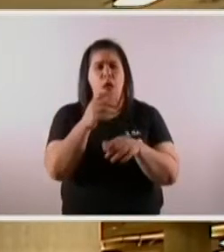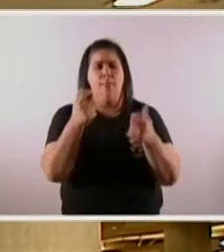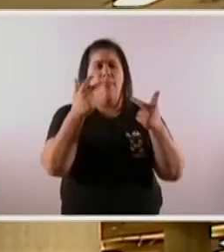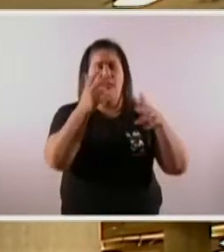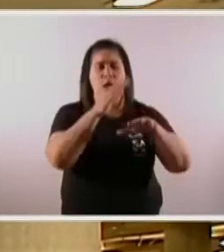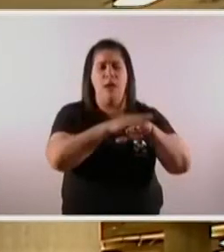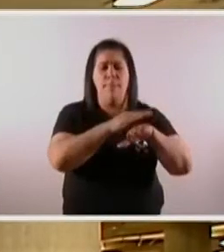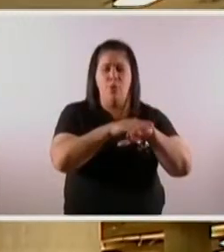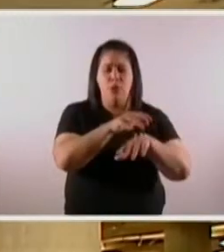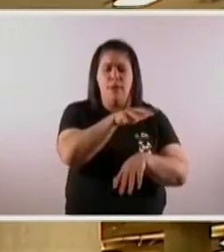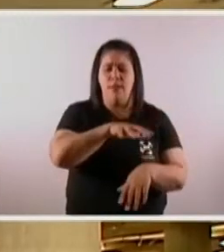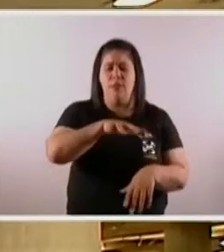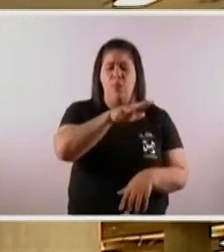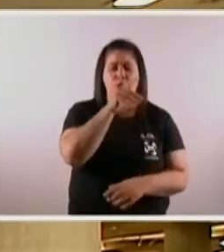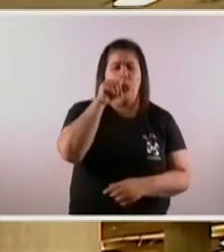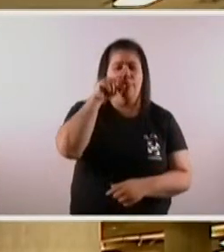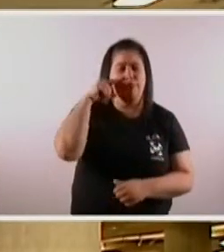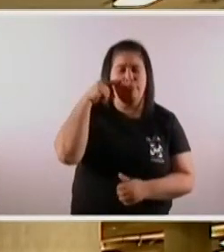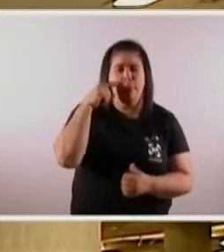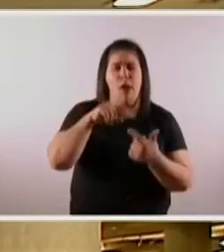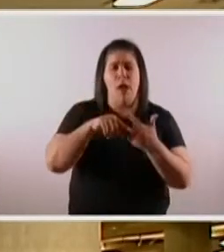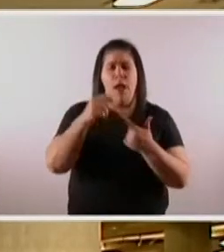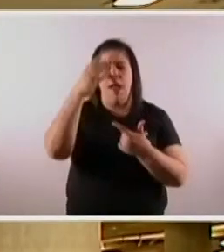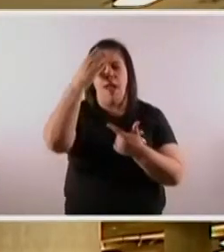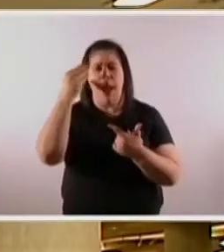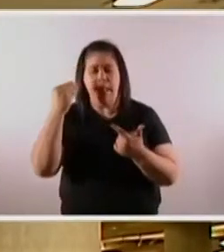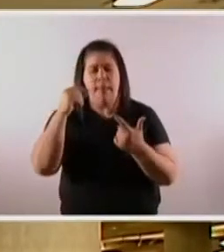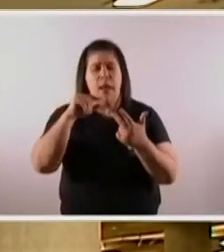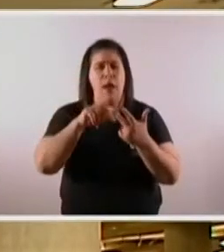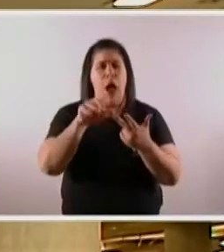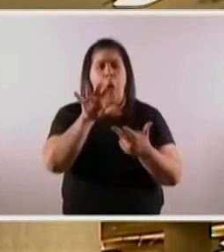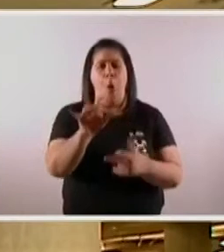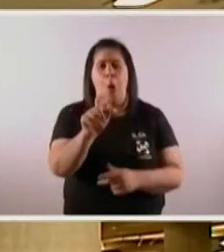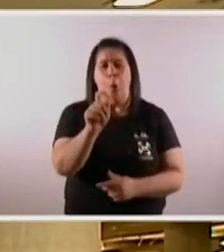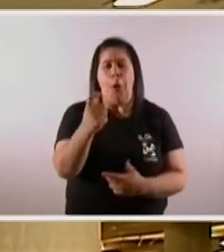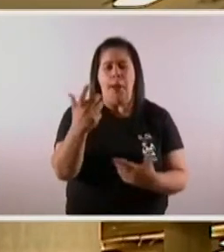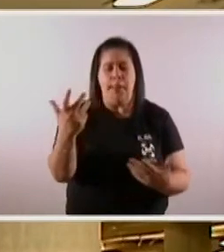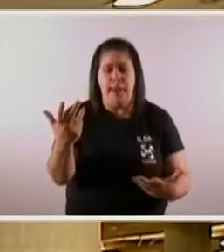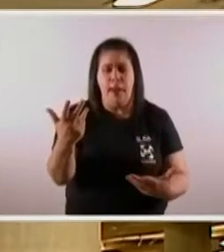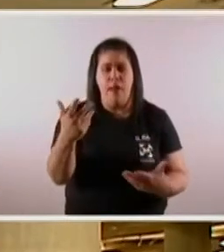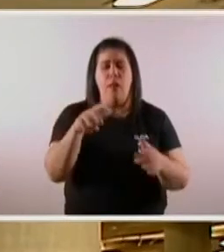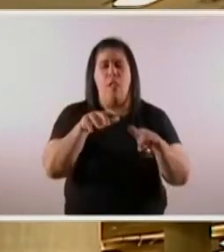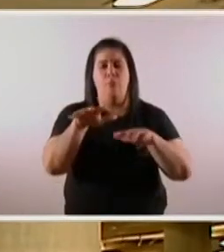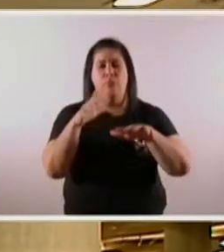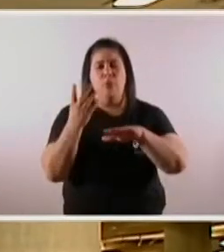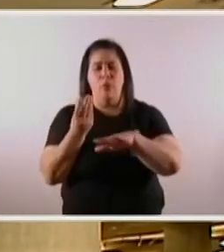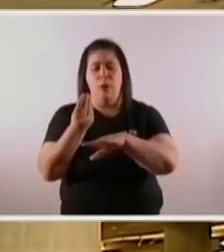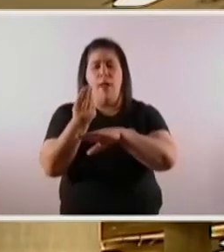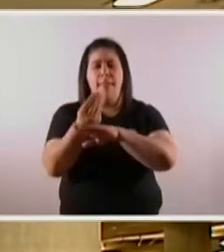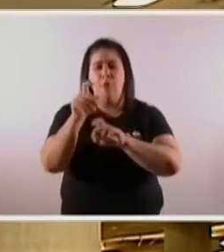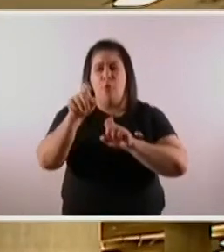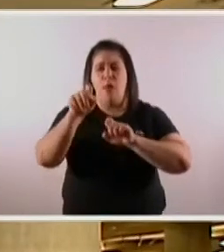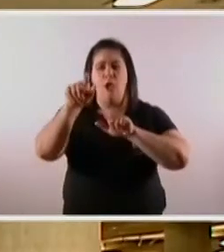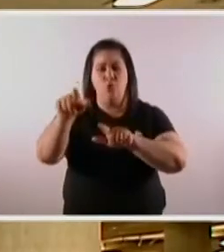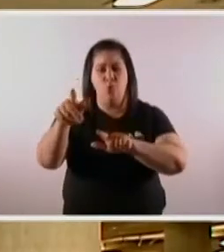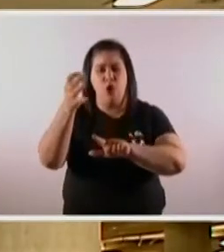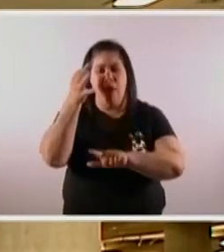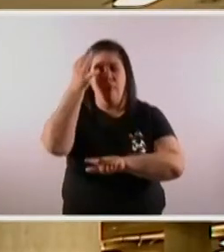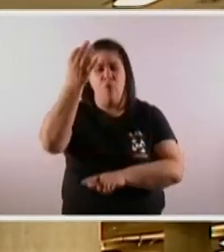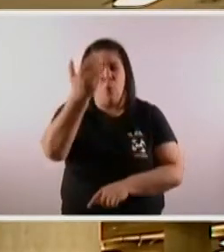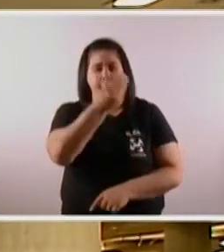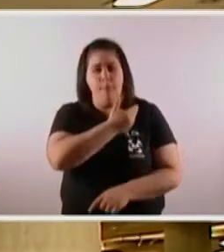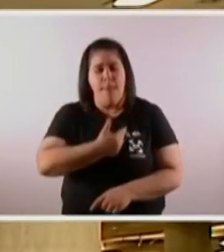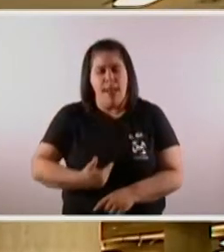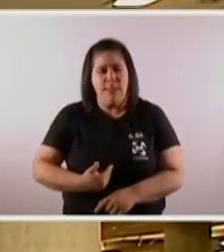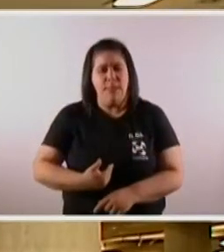realidad? Alberto Fernández, a Cristina Fernández de Kirchner, ¿cree que esto tiene que ver con la posibilidad de una candidatura suya a la presidencia de la Nación?